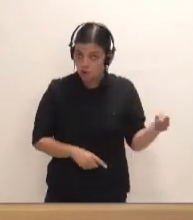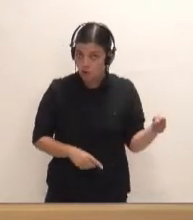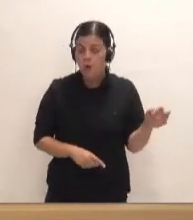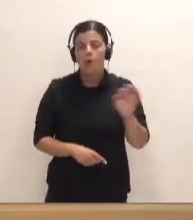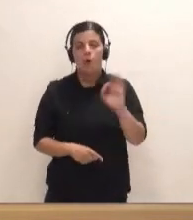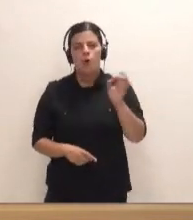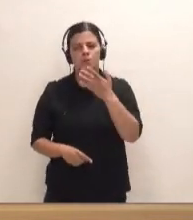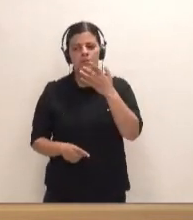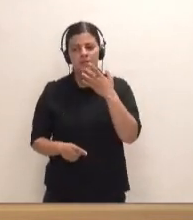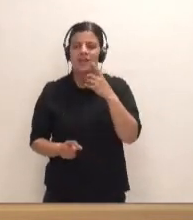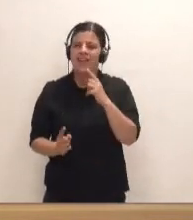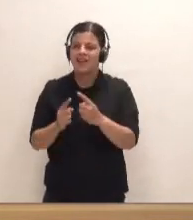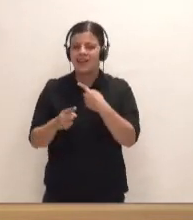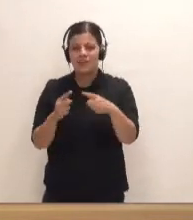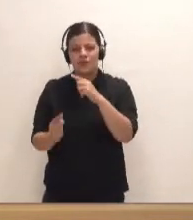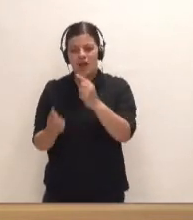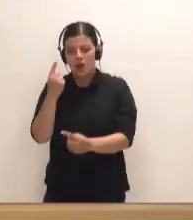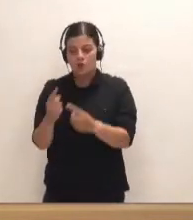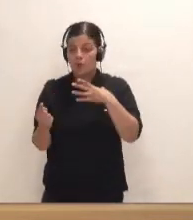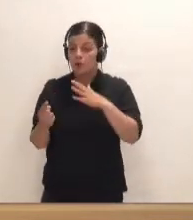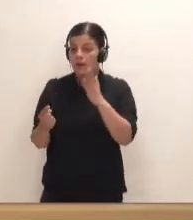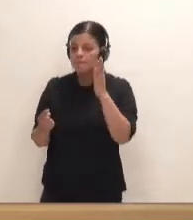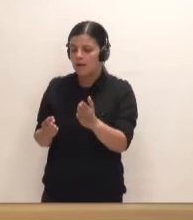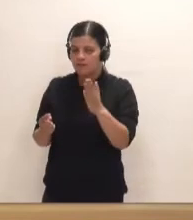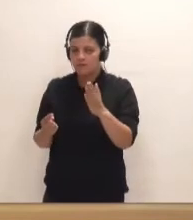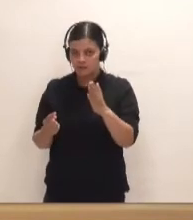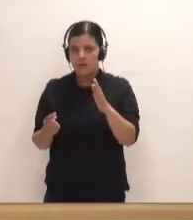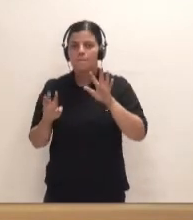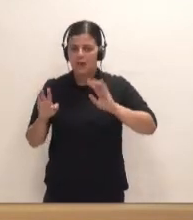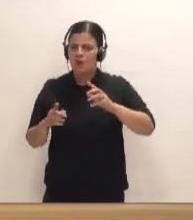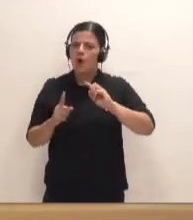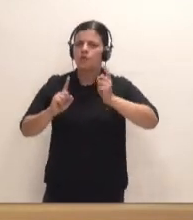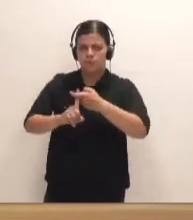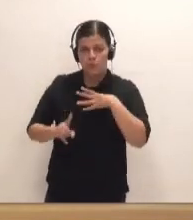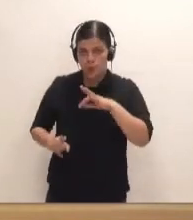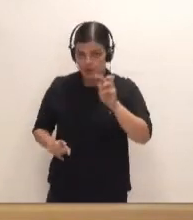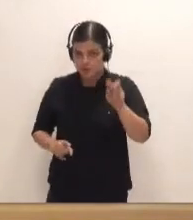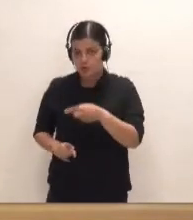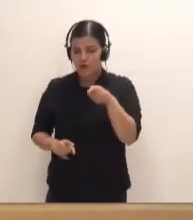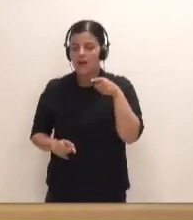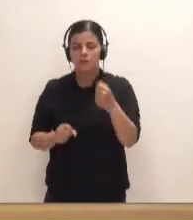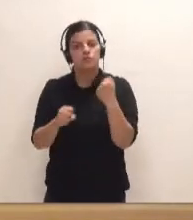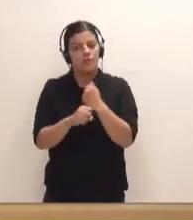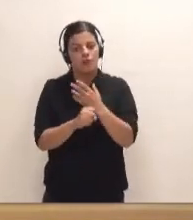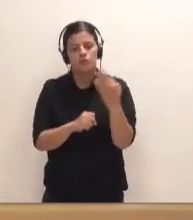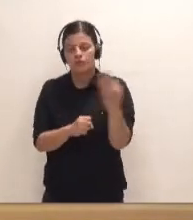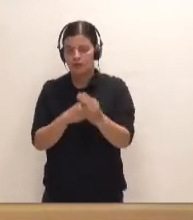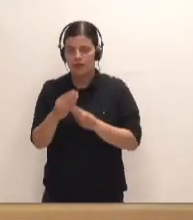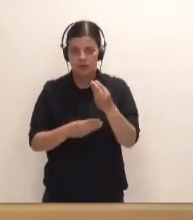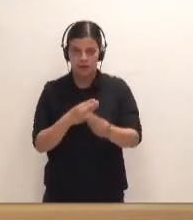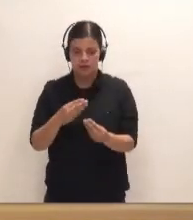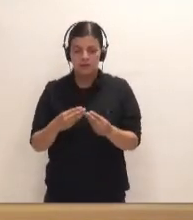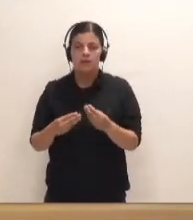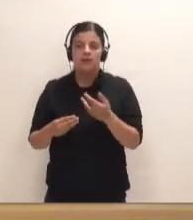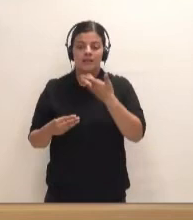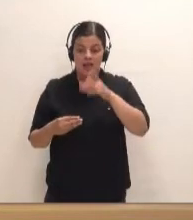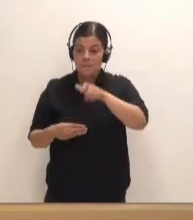medioambientales que puedan ser lesivos, podrían tener elementos correctores, eso es un trabajo que se tiene que hacer por